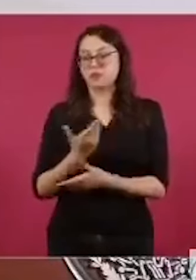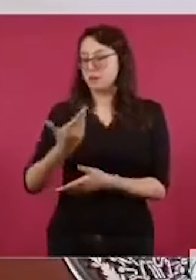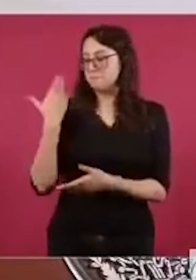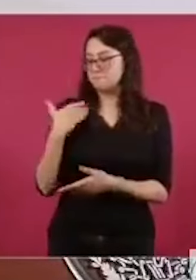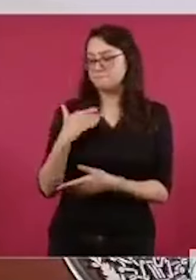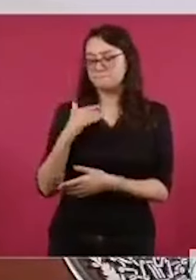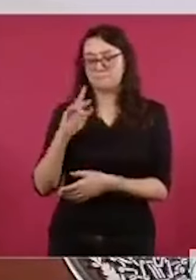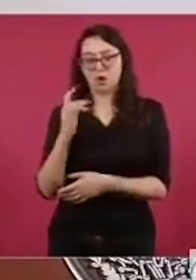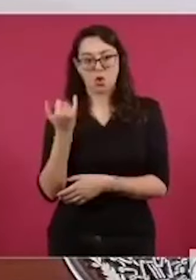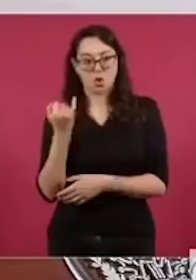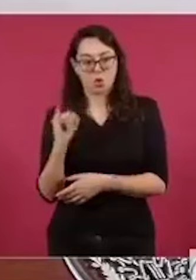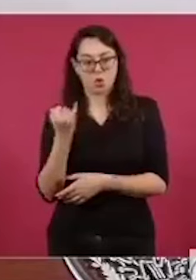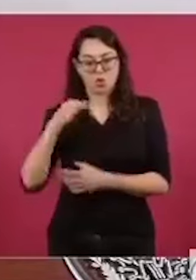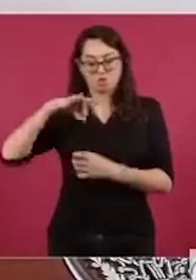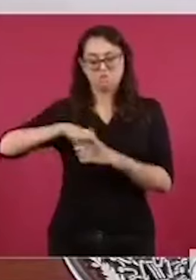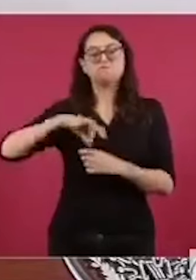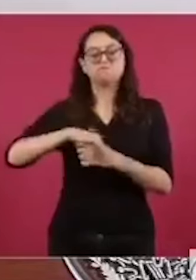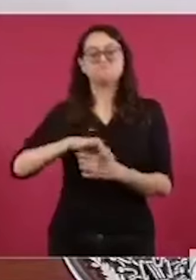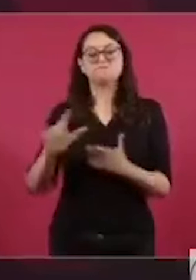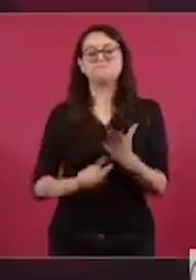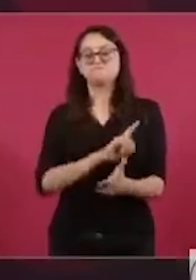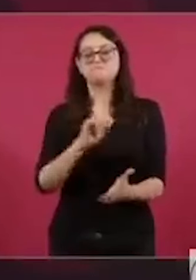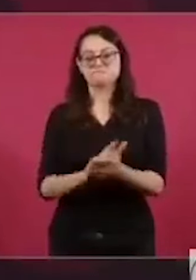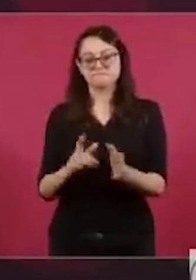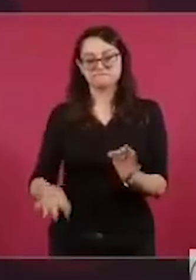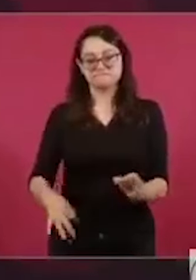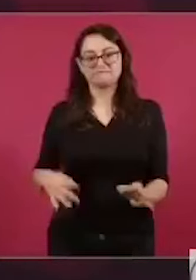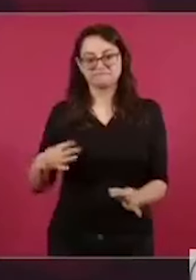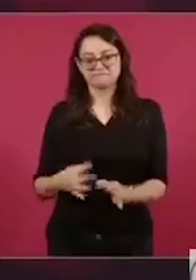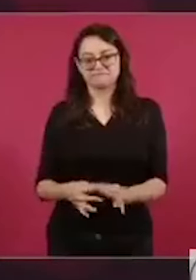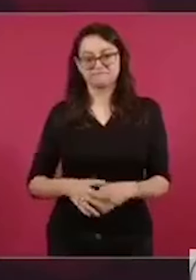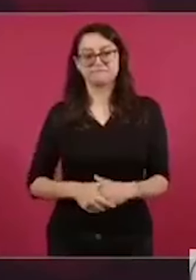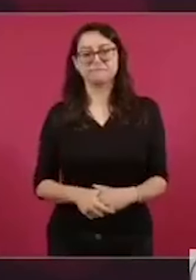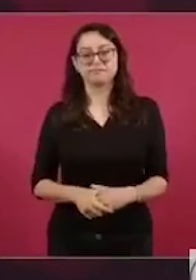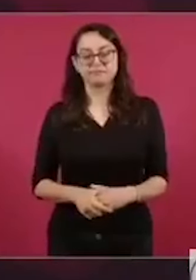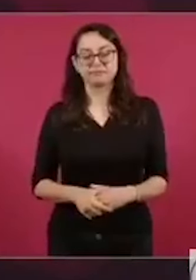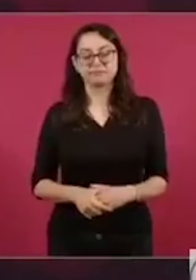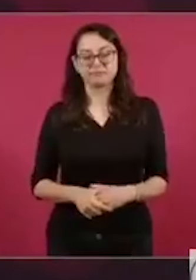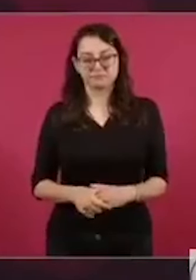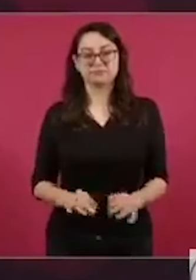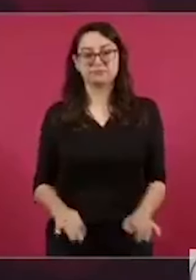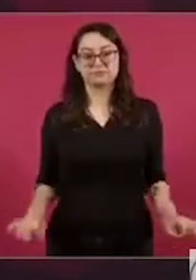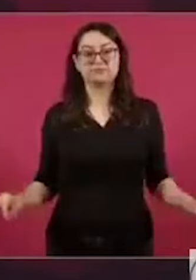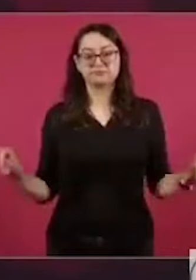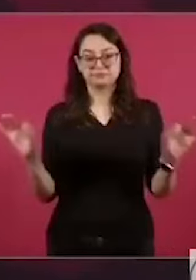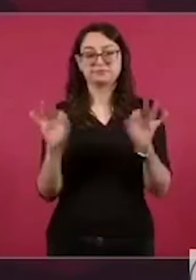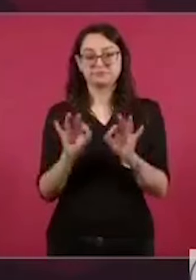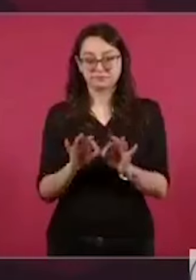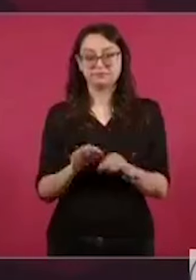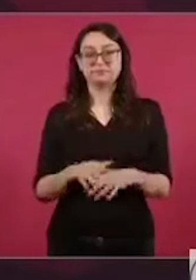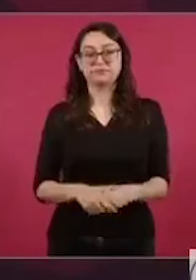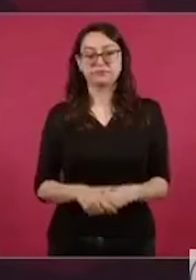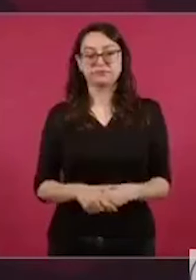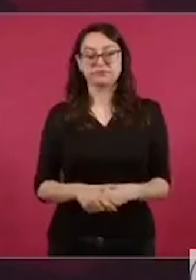de la elección presidencial. Es algo muy importante. Es